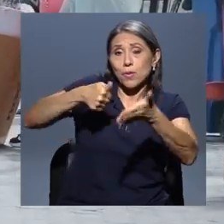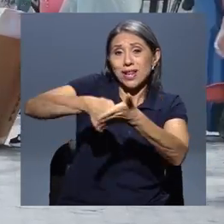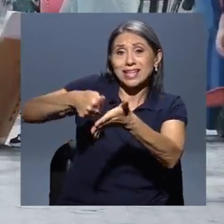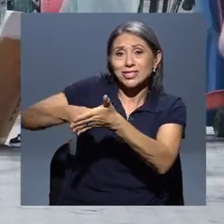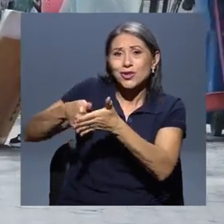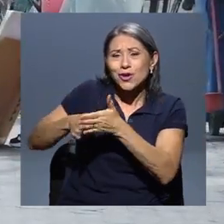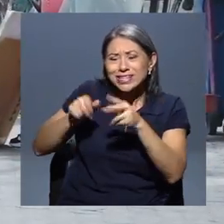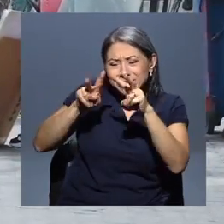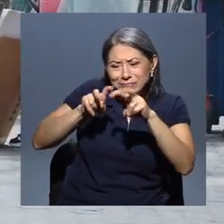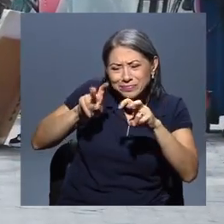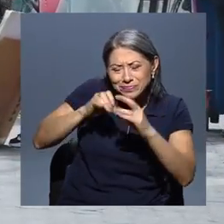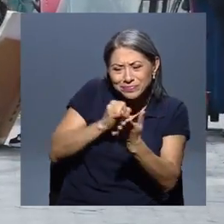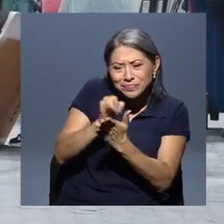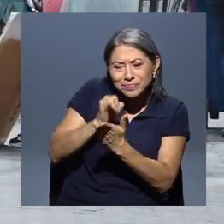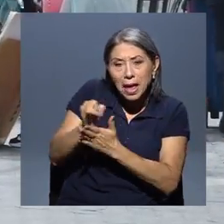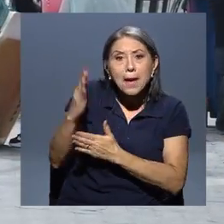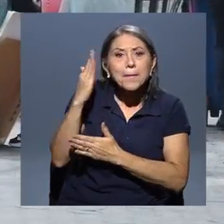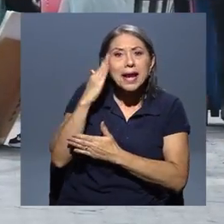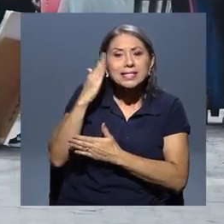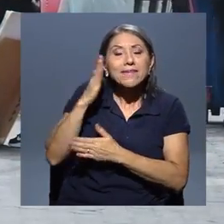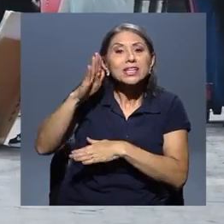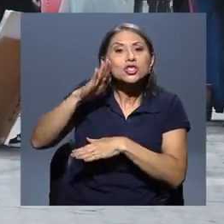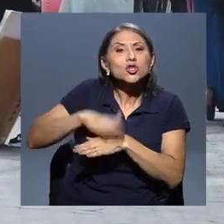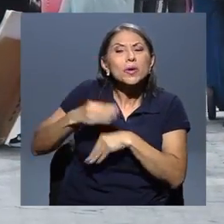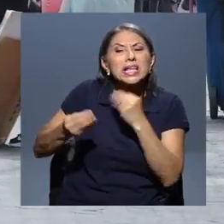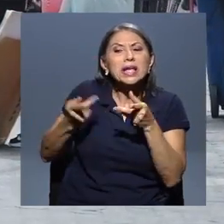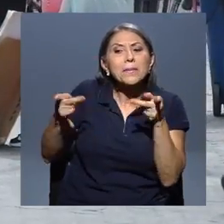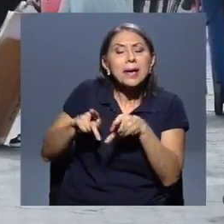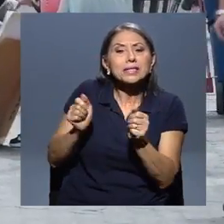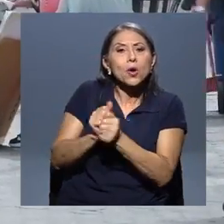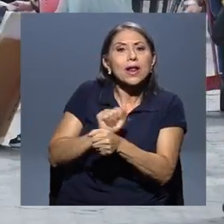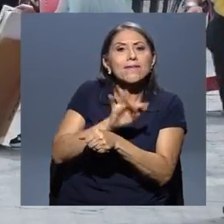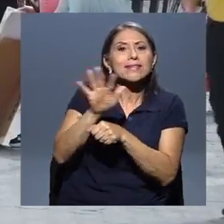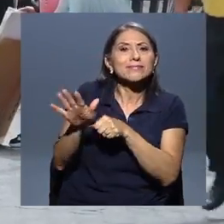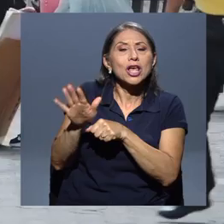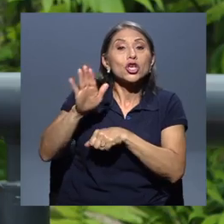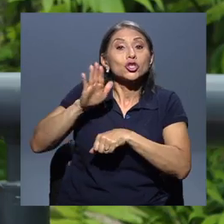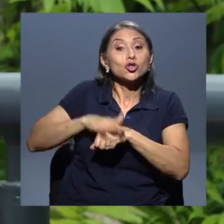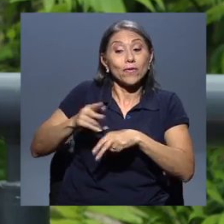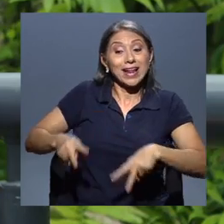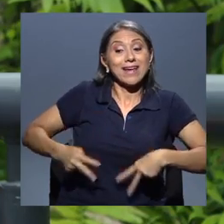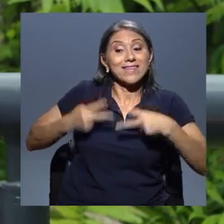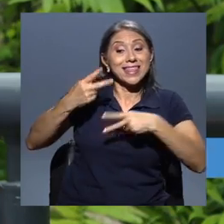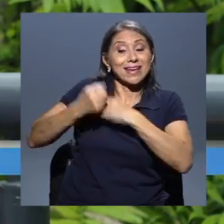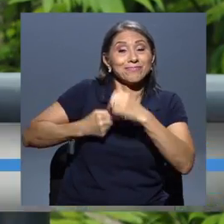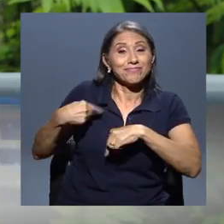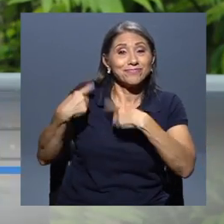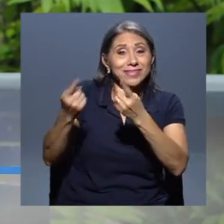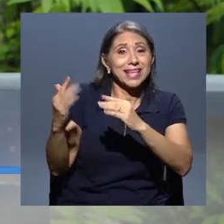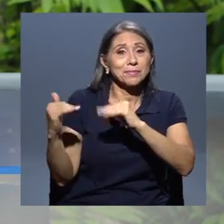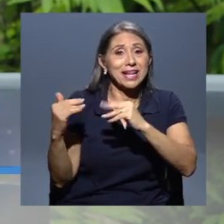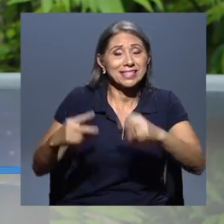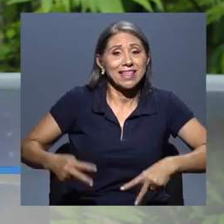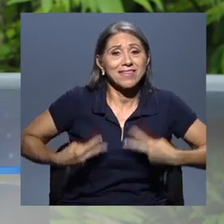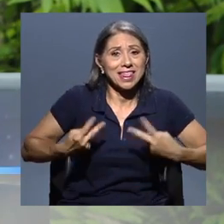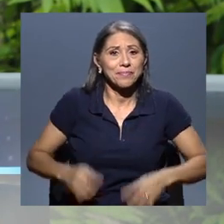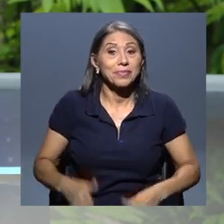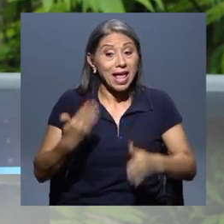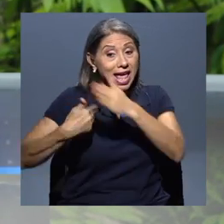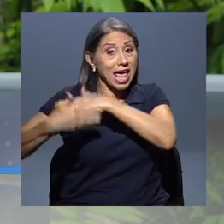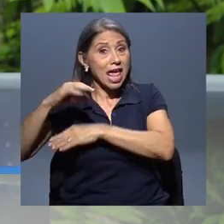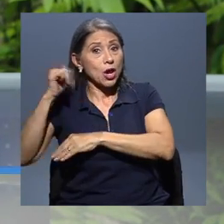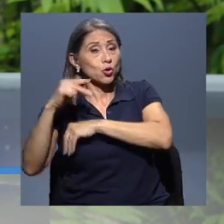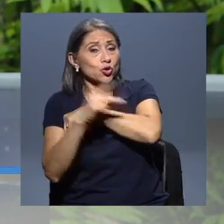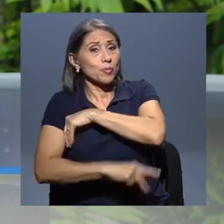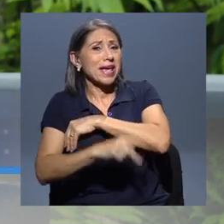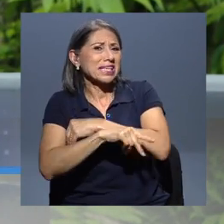sobre la esperanza de vida de los costarricenses. En otros países se han observado reducciones de uno o dos años y aquí en Costa Rica